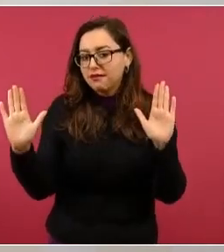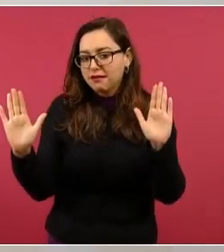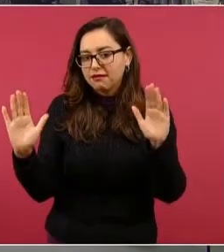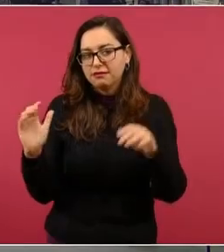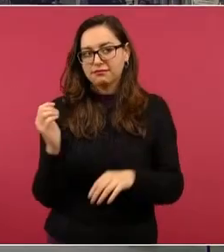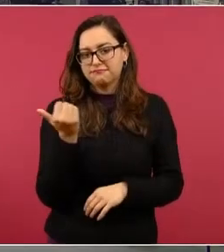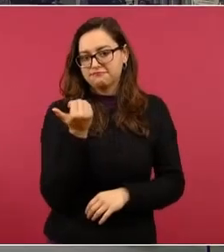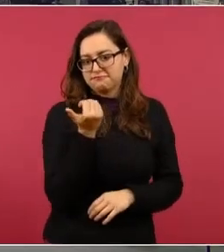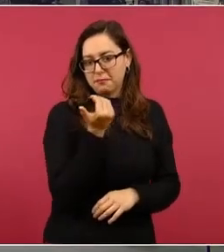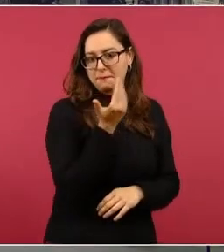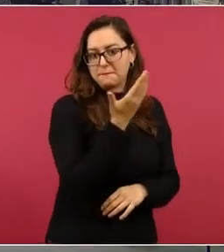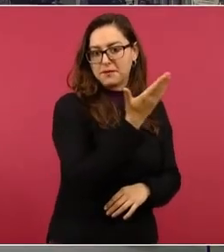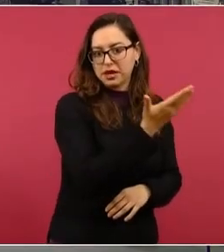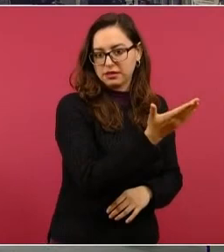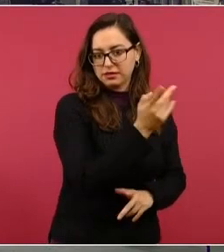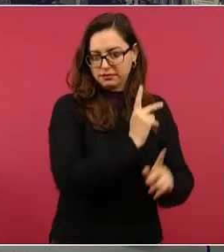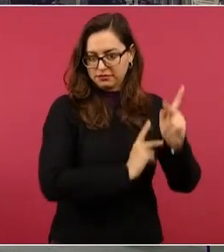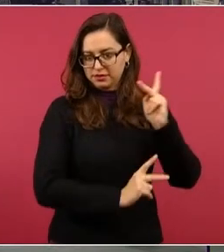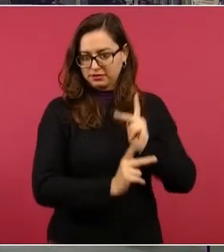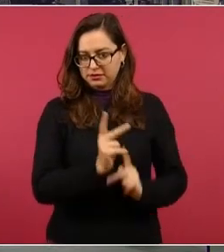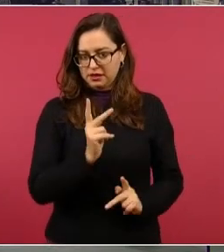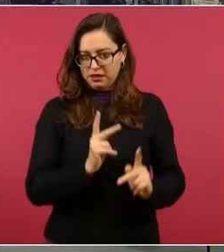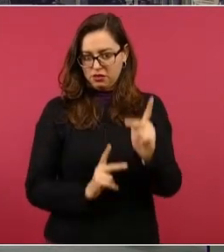quienes invierten en México,